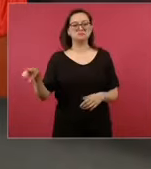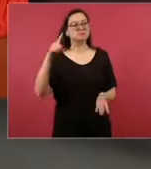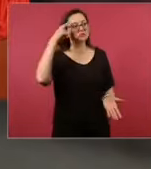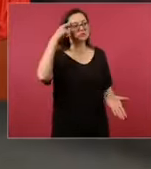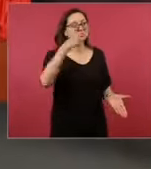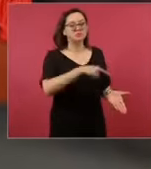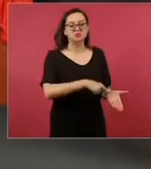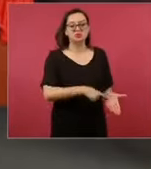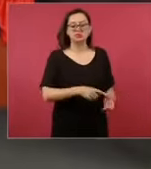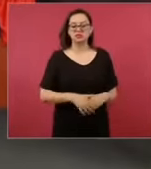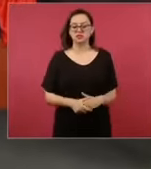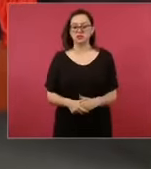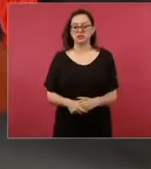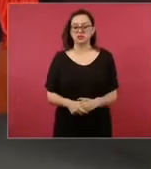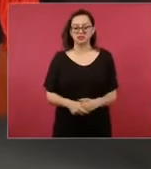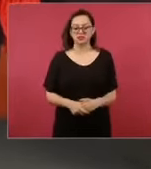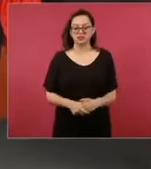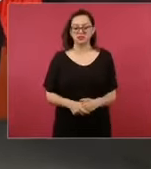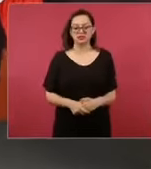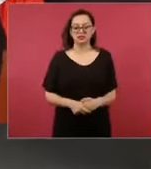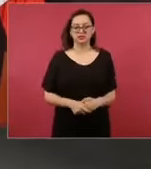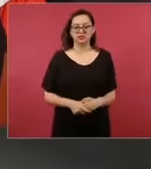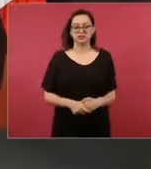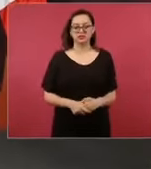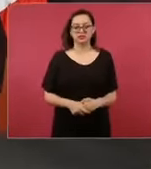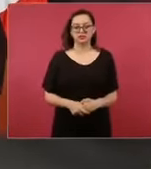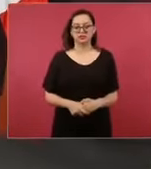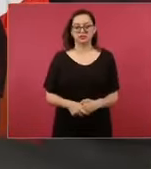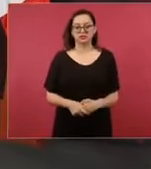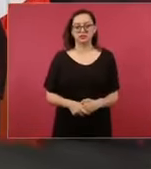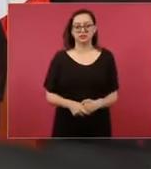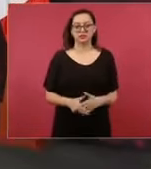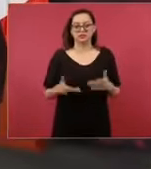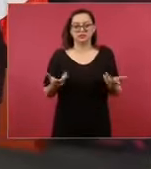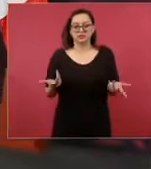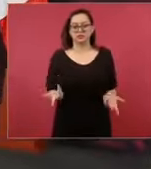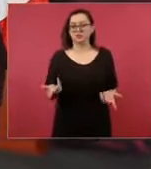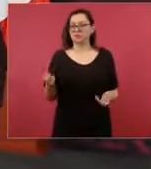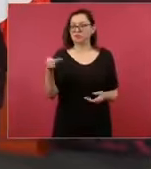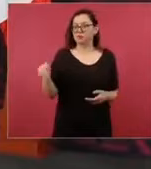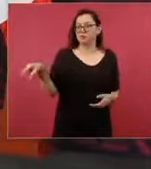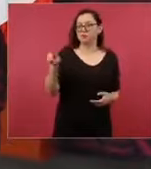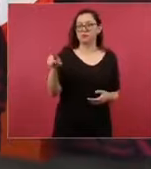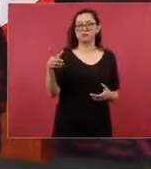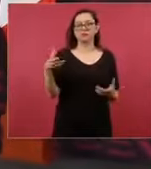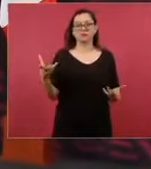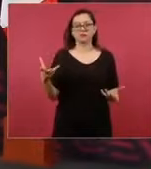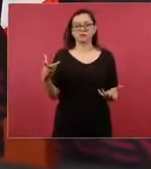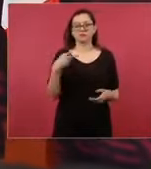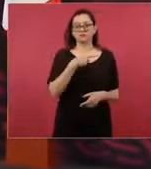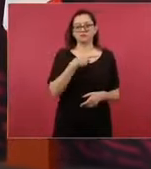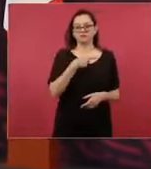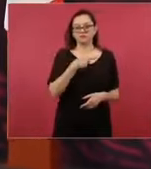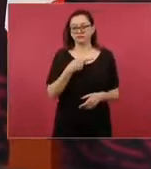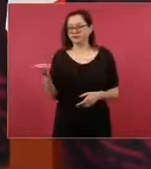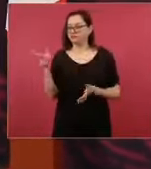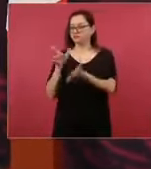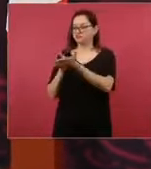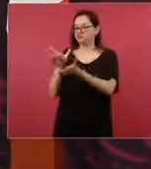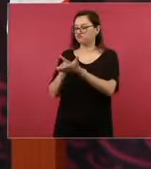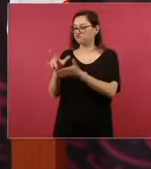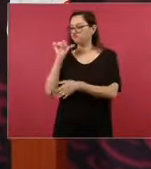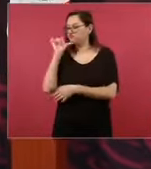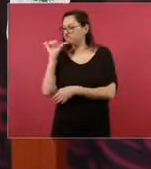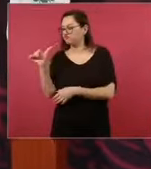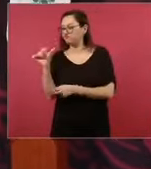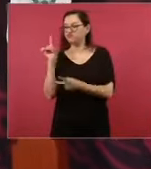nunca han estado a favor de los pobres porque son clasistas, porque son racistas, porque